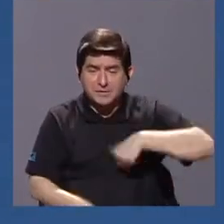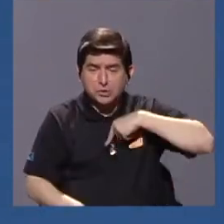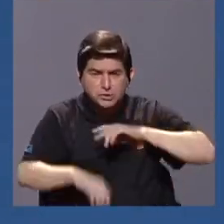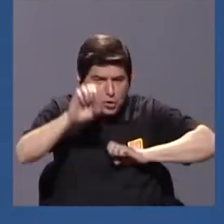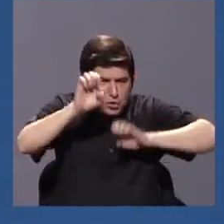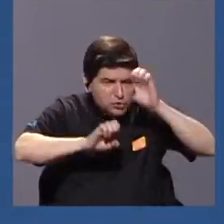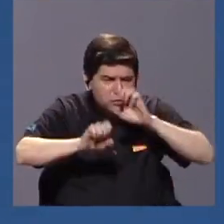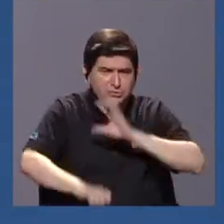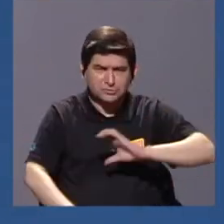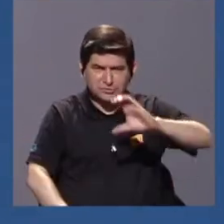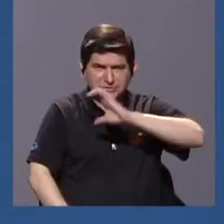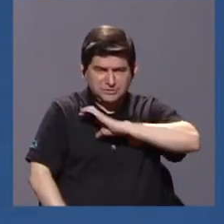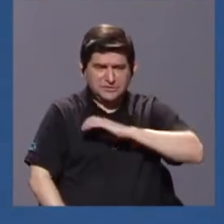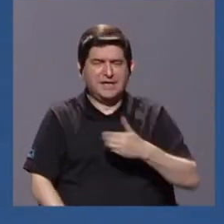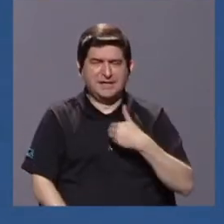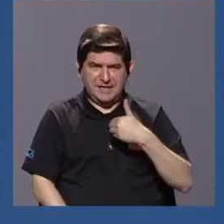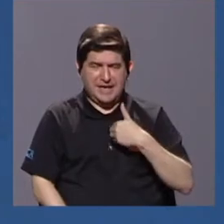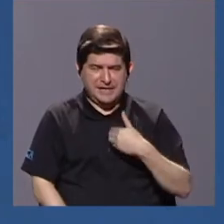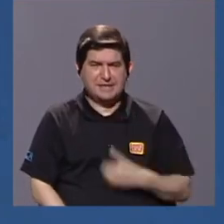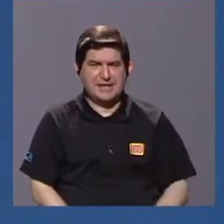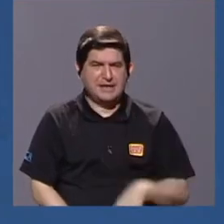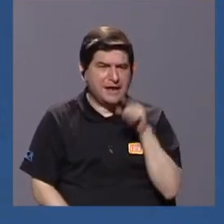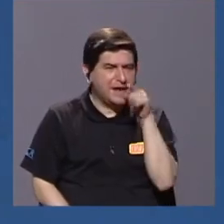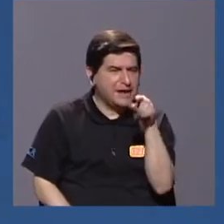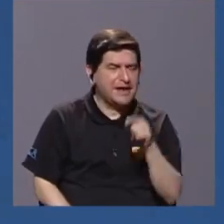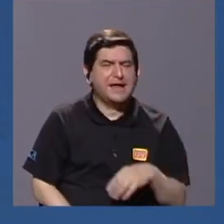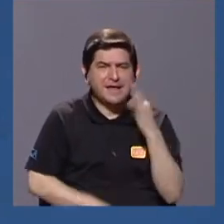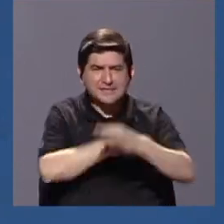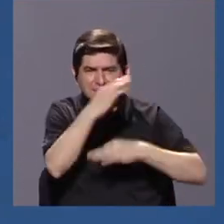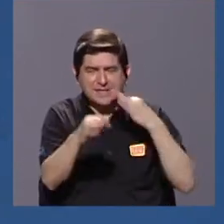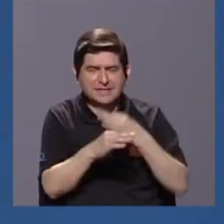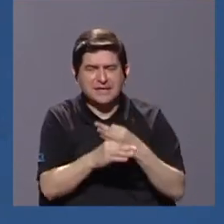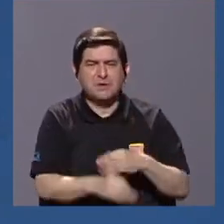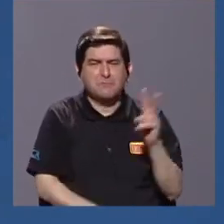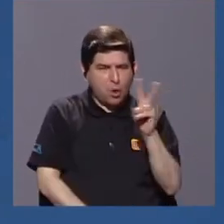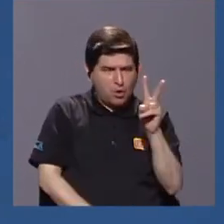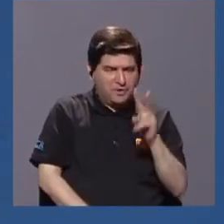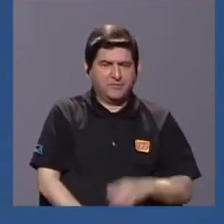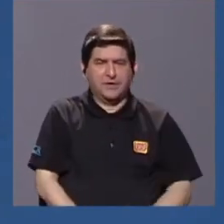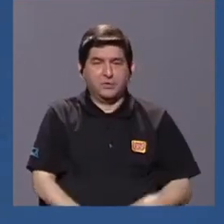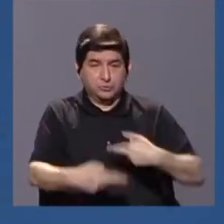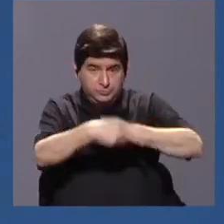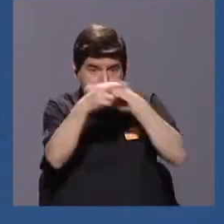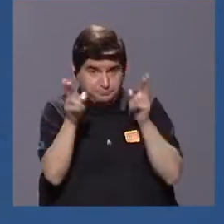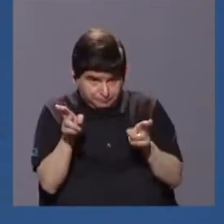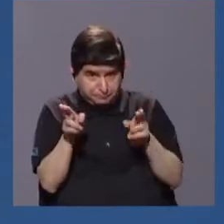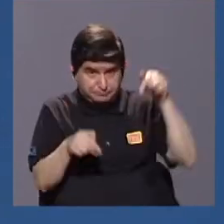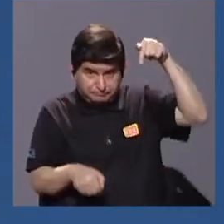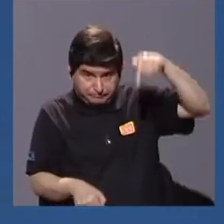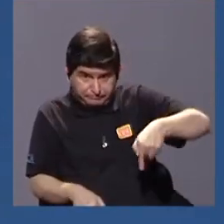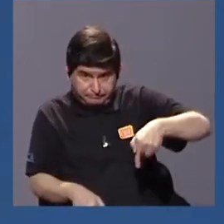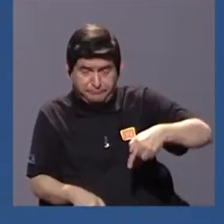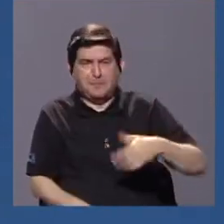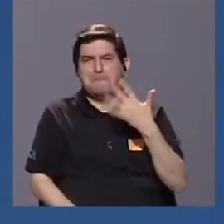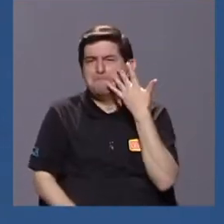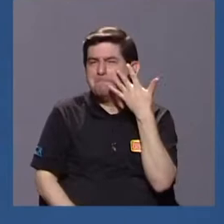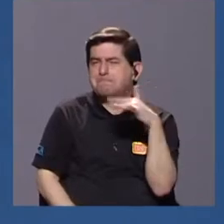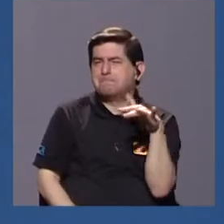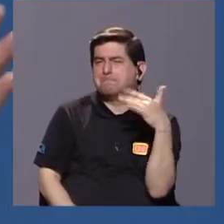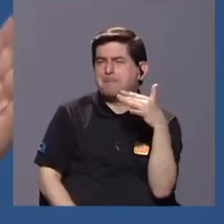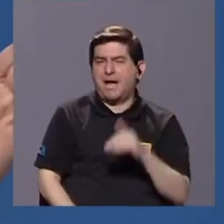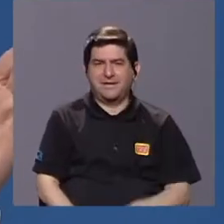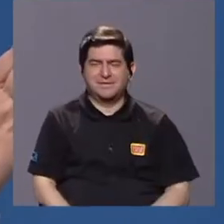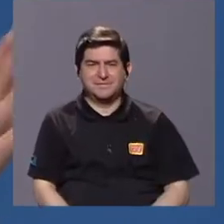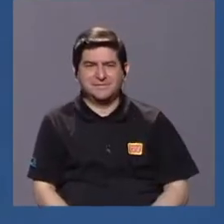evaluamos las características filogenéticas de los parvovirus que encontramos en esta región, parece ser,